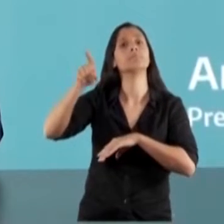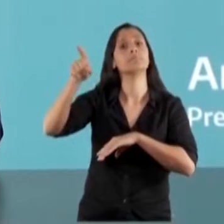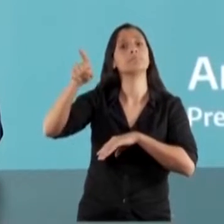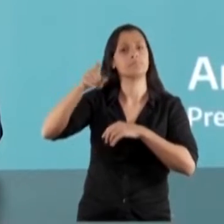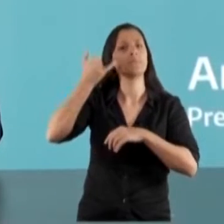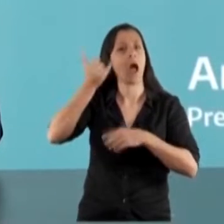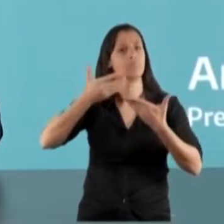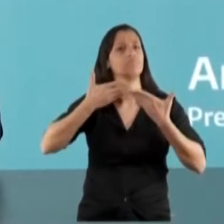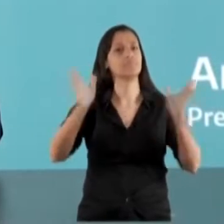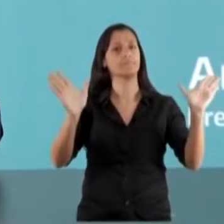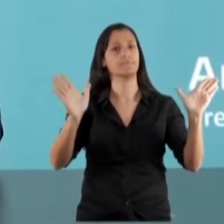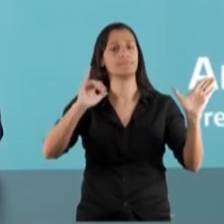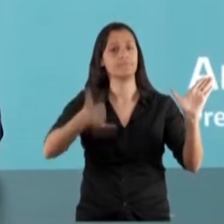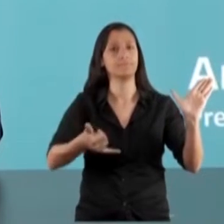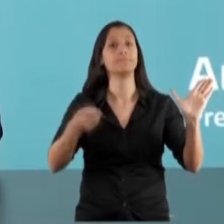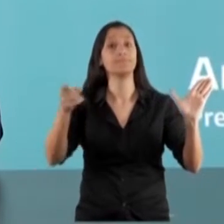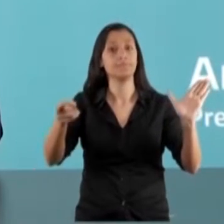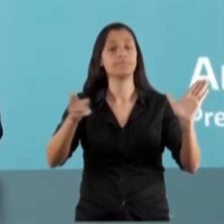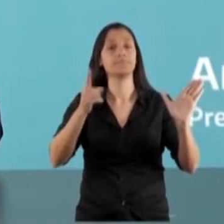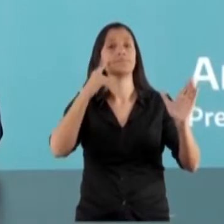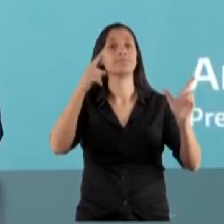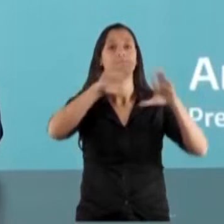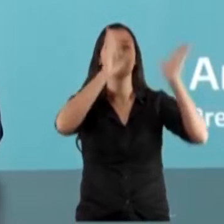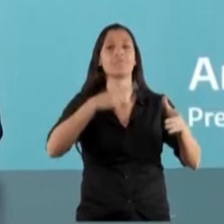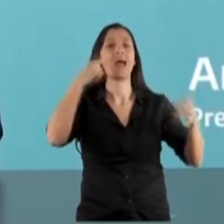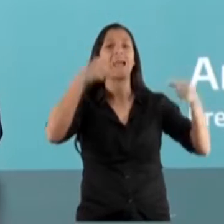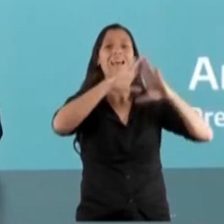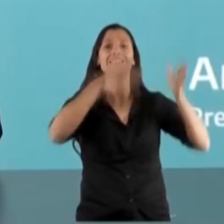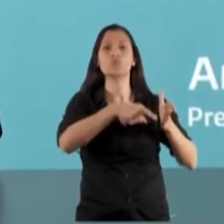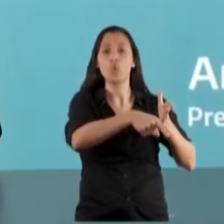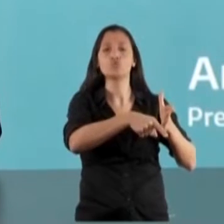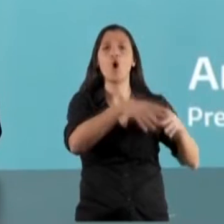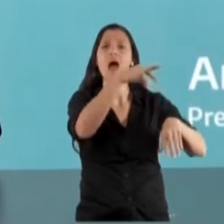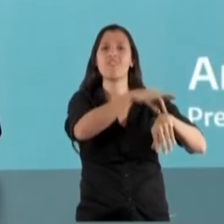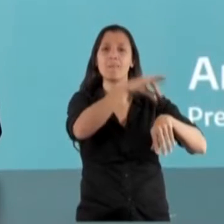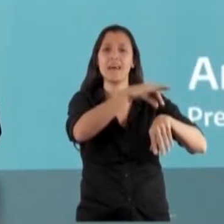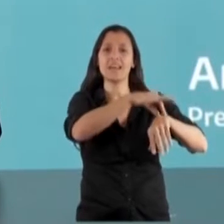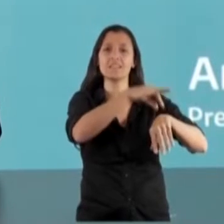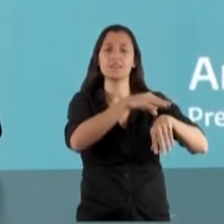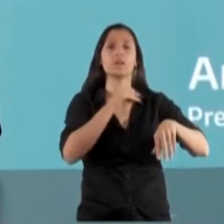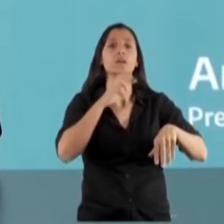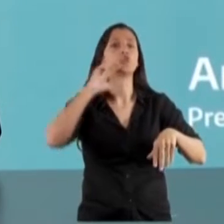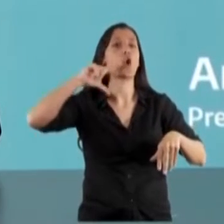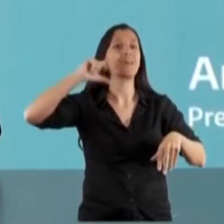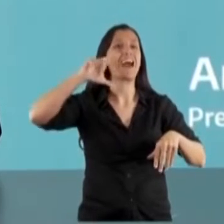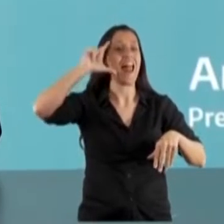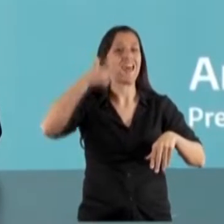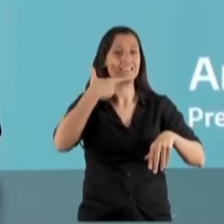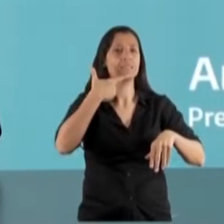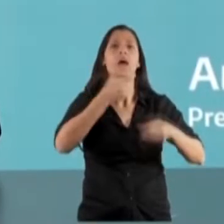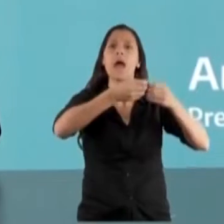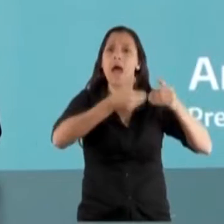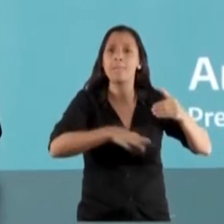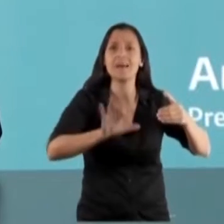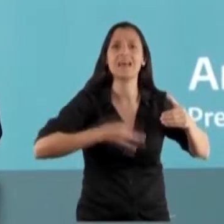inaugurando el Instituto de Enfermedades Tropicales, algo que empezó allá en el año